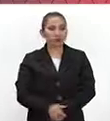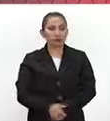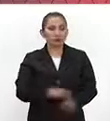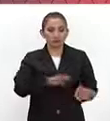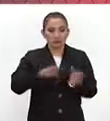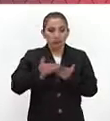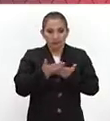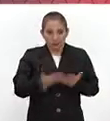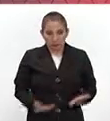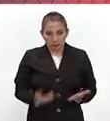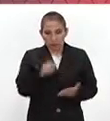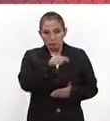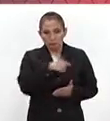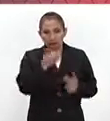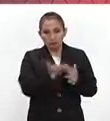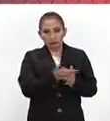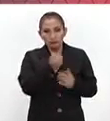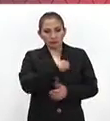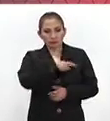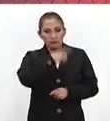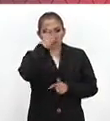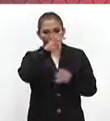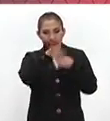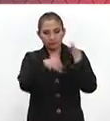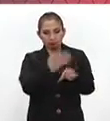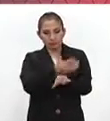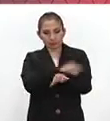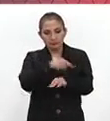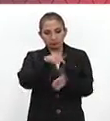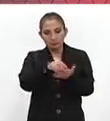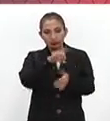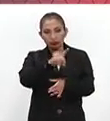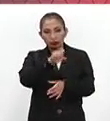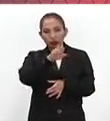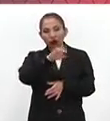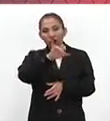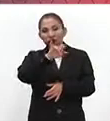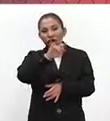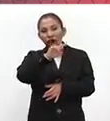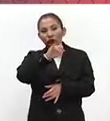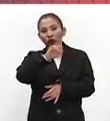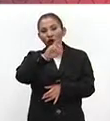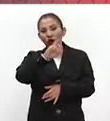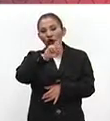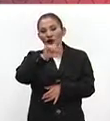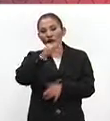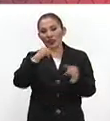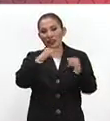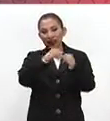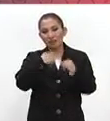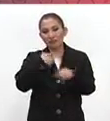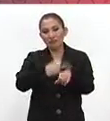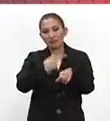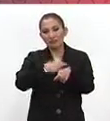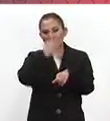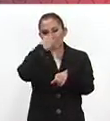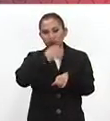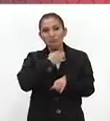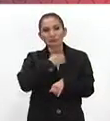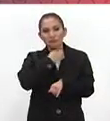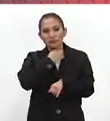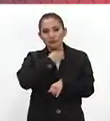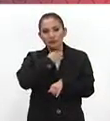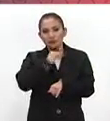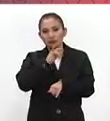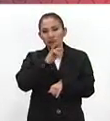Y nos vamos ahora a nuestra sección salud para todos, nos acompaña en el estudio del doctor José Arturo Martínez Orozco del Instituto Nacional de Enfermedades Respiratorias,